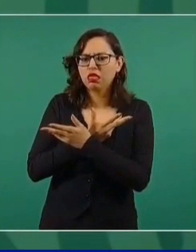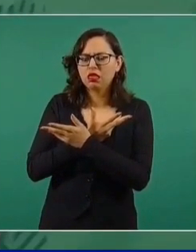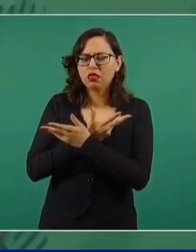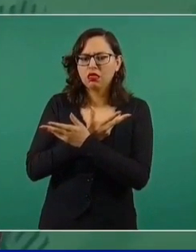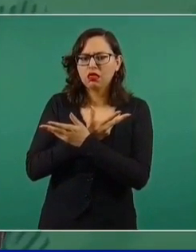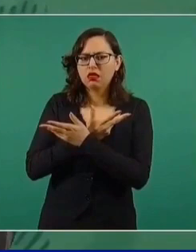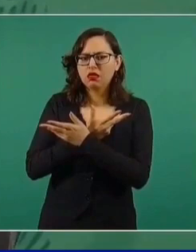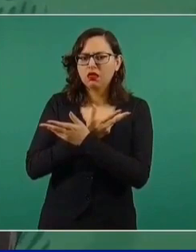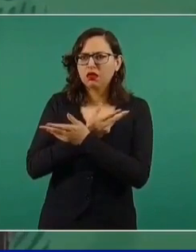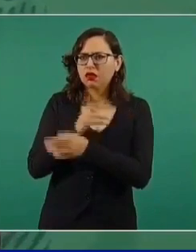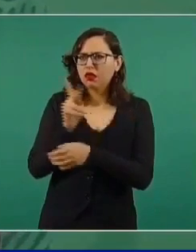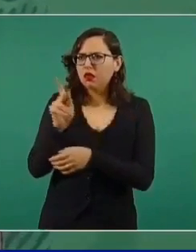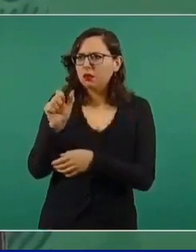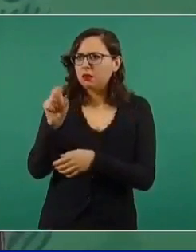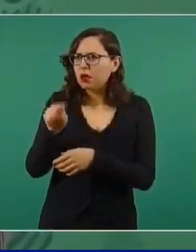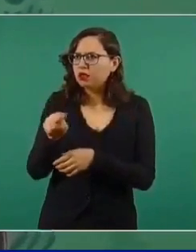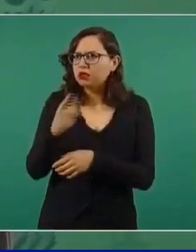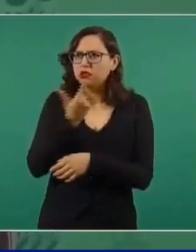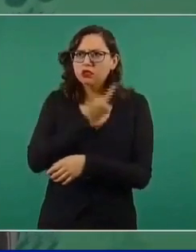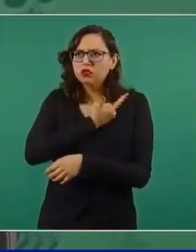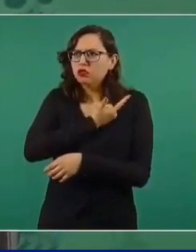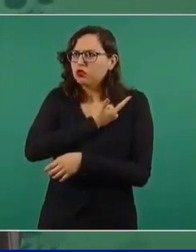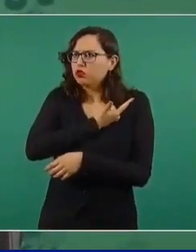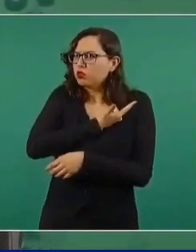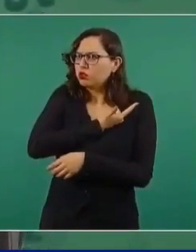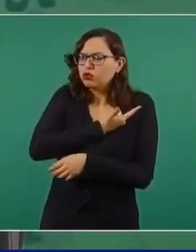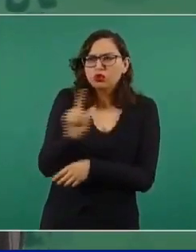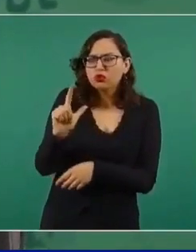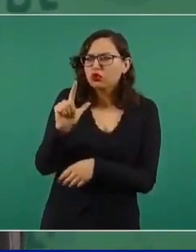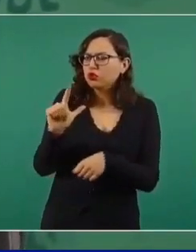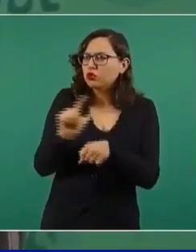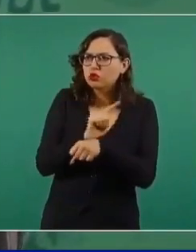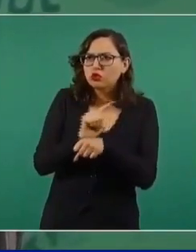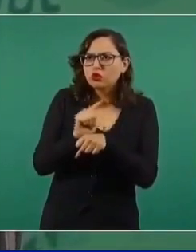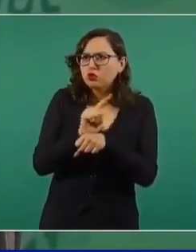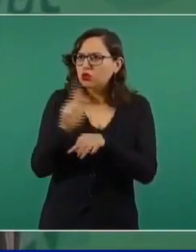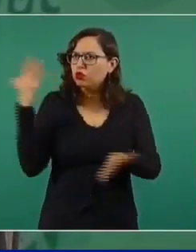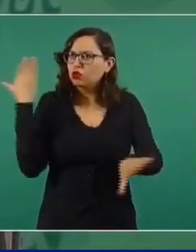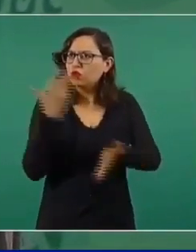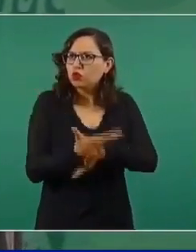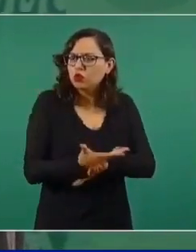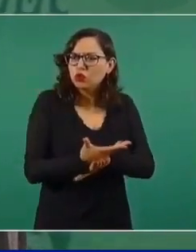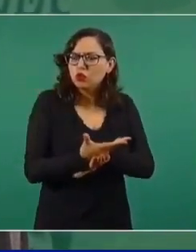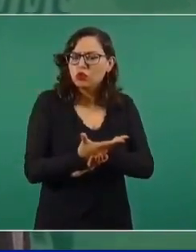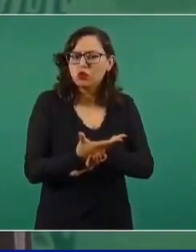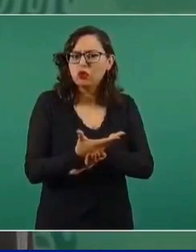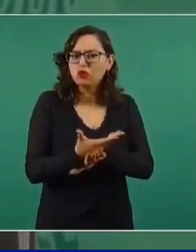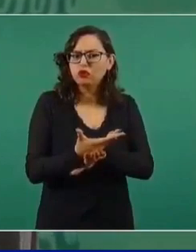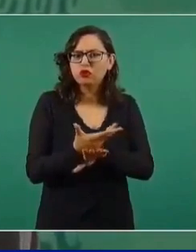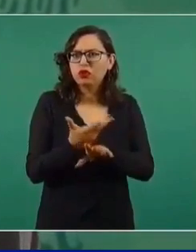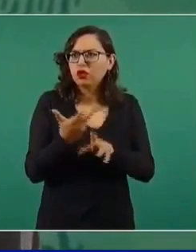de que el PAN estaba en contra de, no sé,